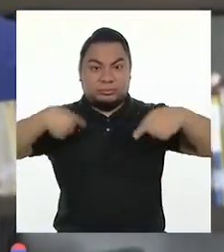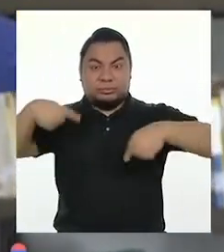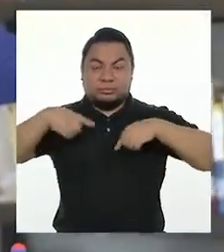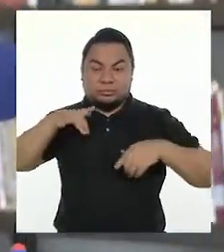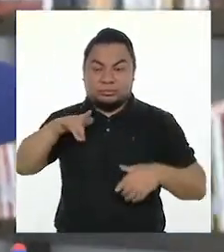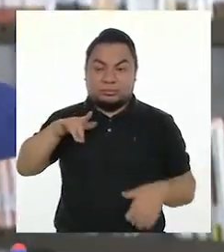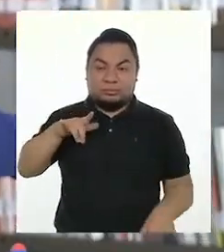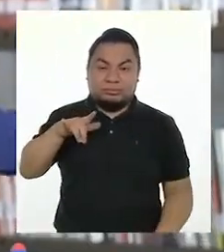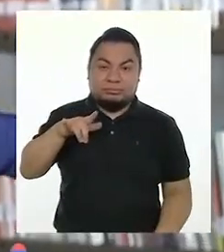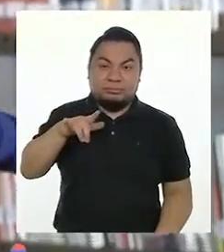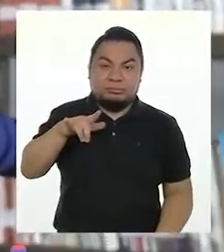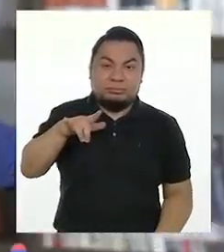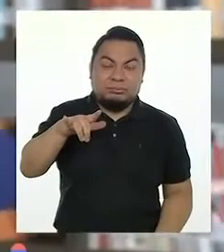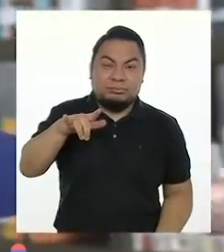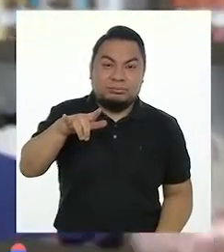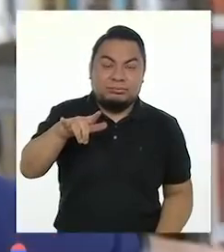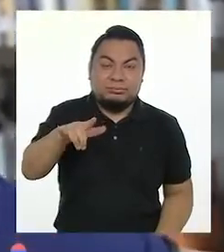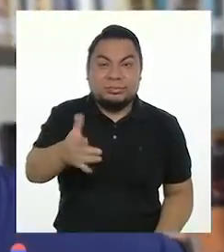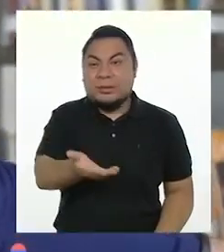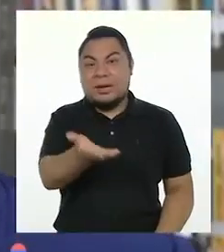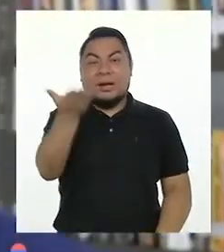Y vamos a despegar.